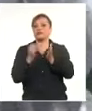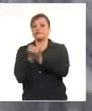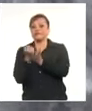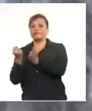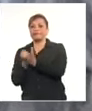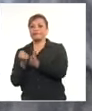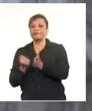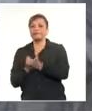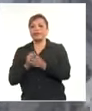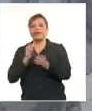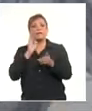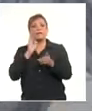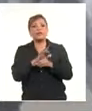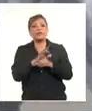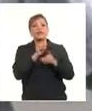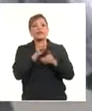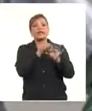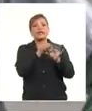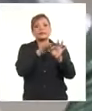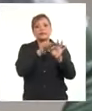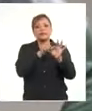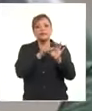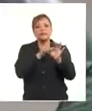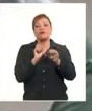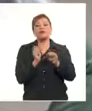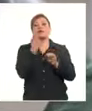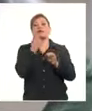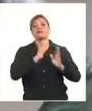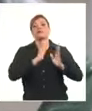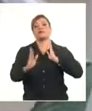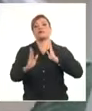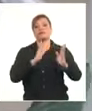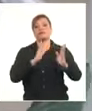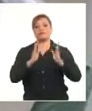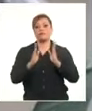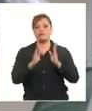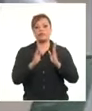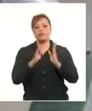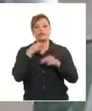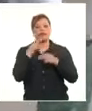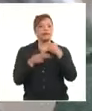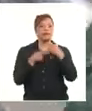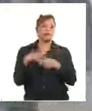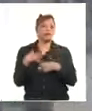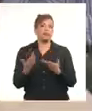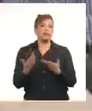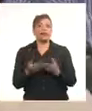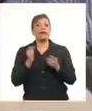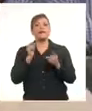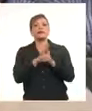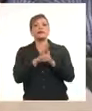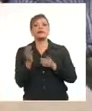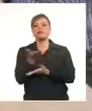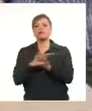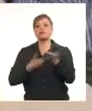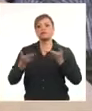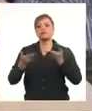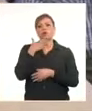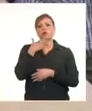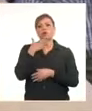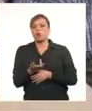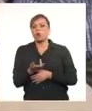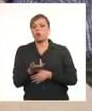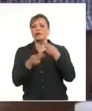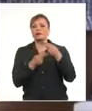inicia en este punto y termina. En una primera fase nosotros allá en TECAR empezamos a interactuar, sobre todo en la parte